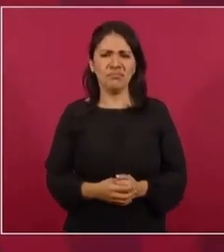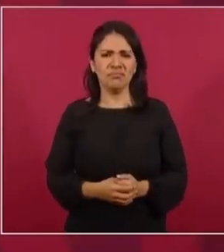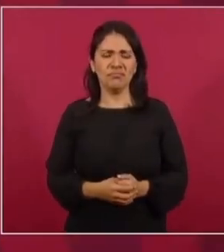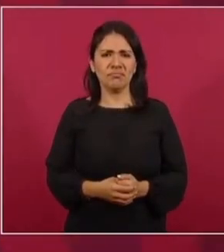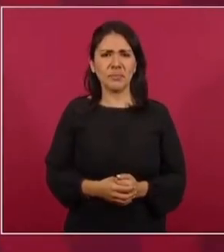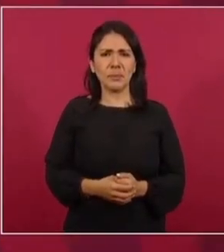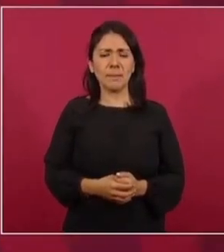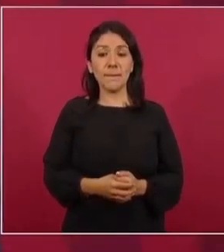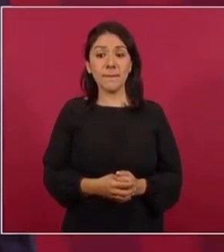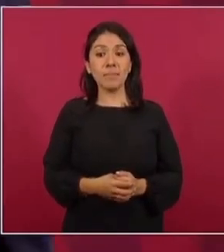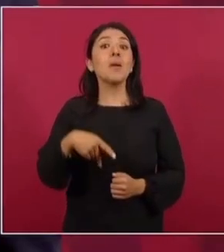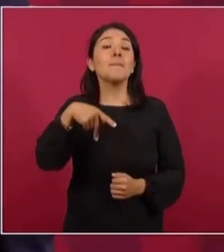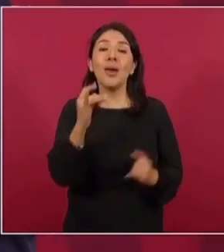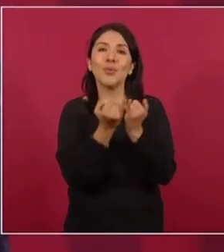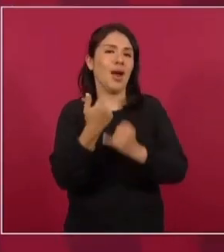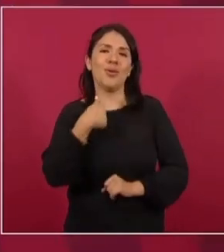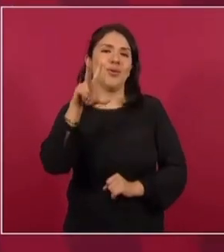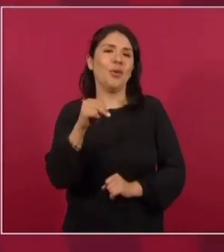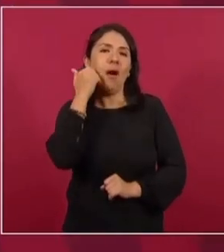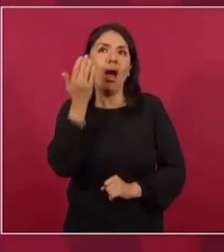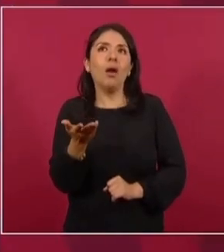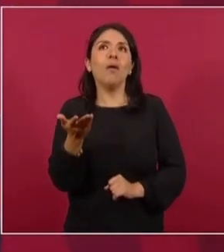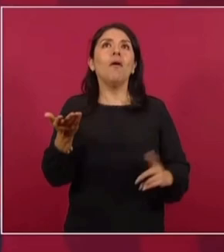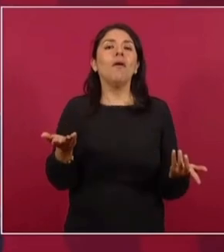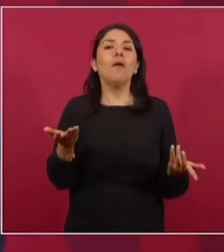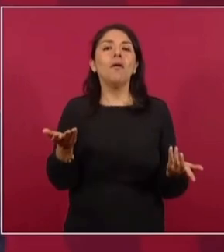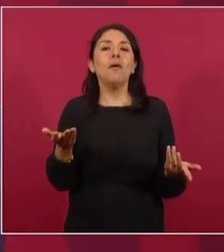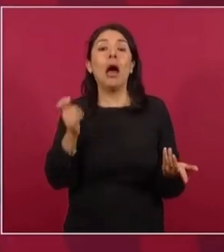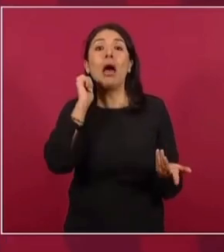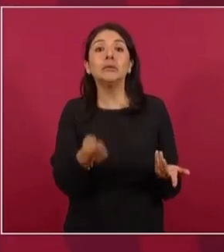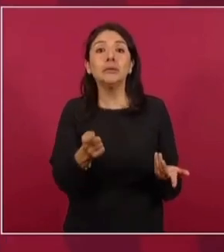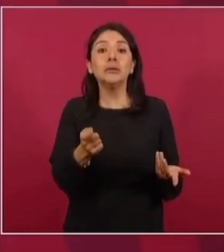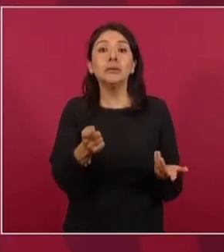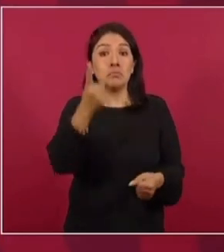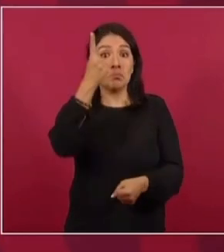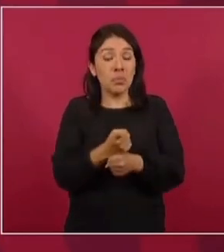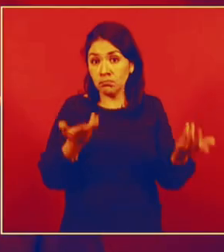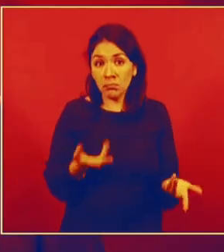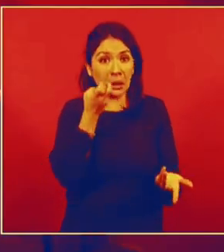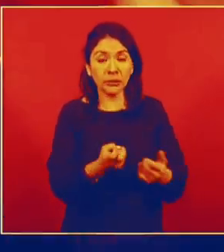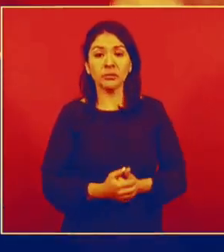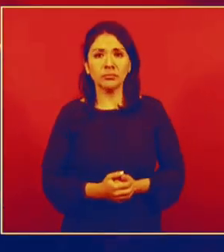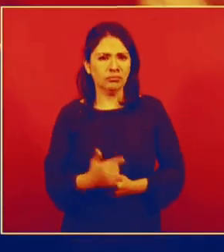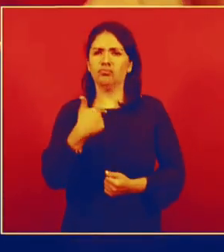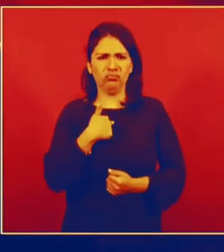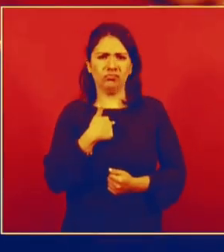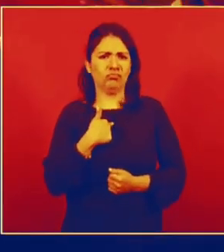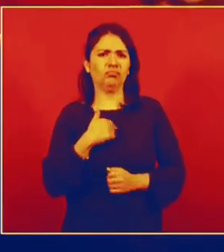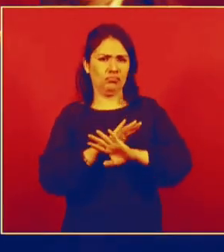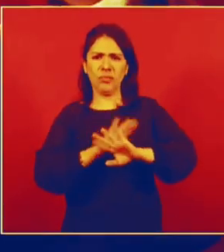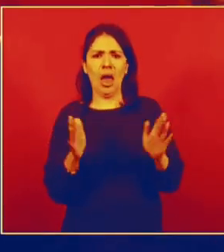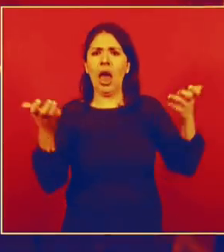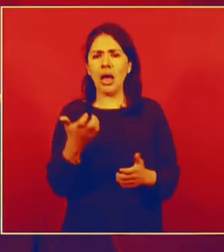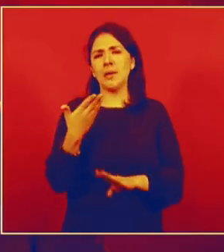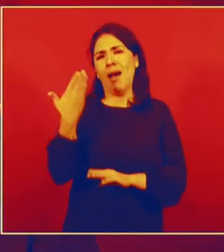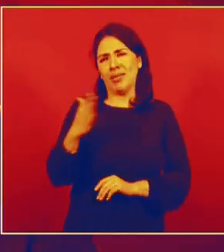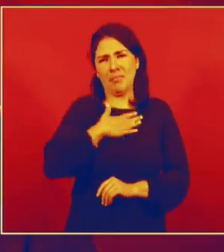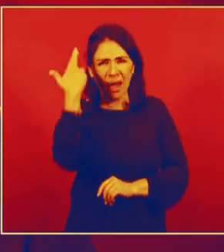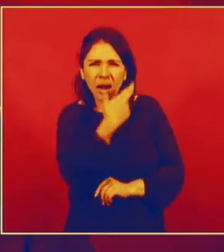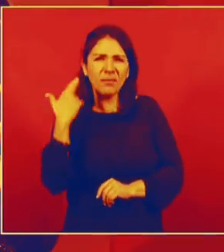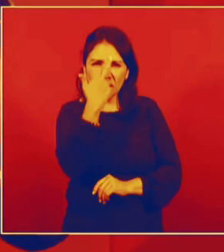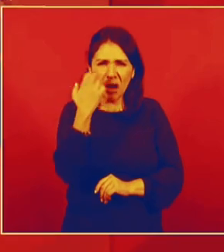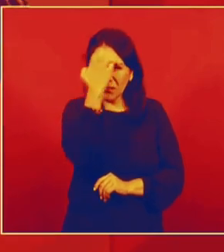yo también no quiero que lo primero sean las demandas penales. Estoy terminando de hacer el análisis